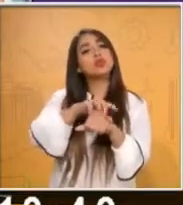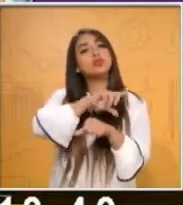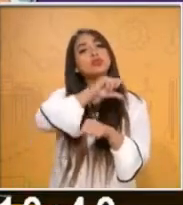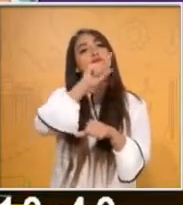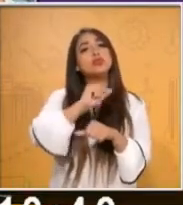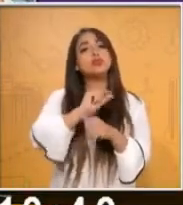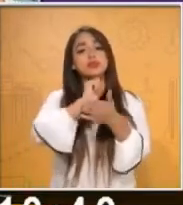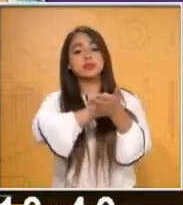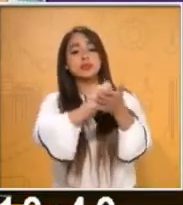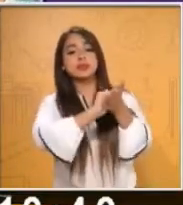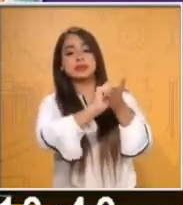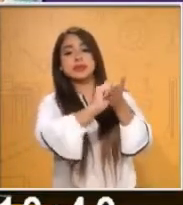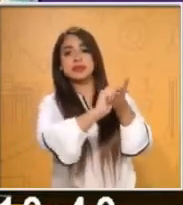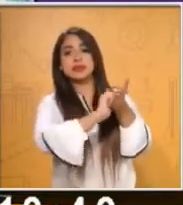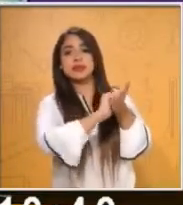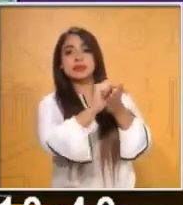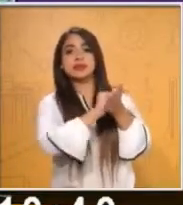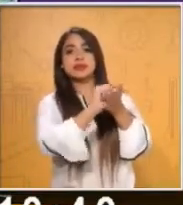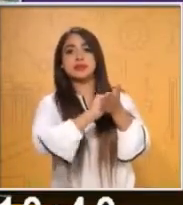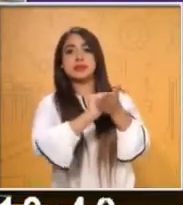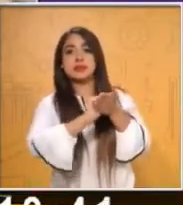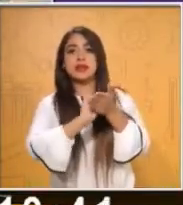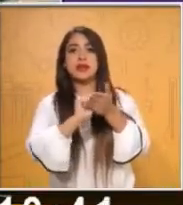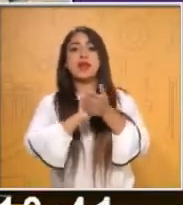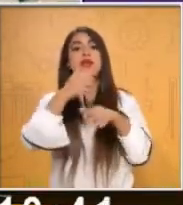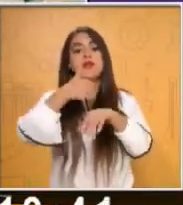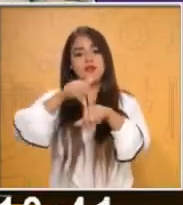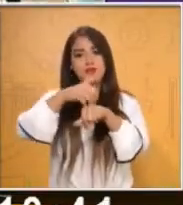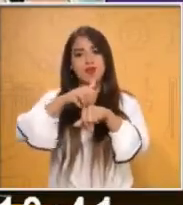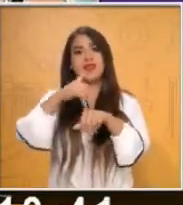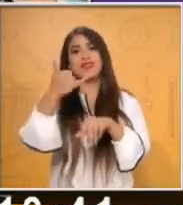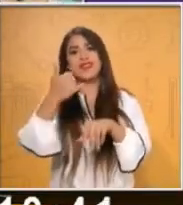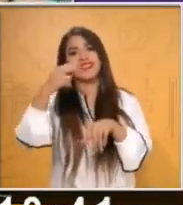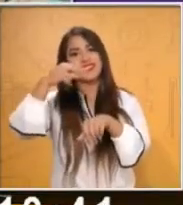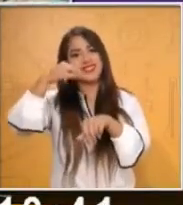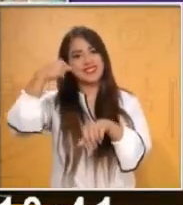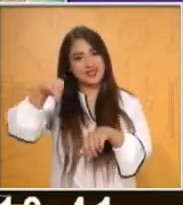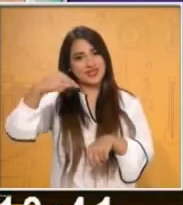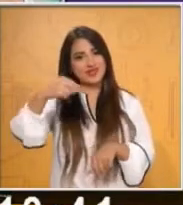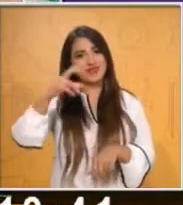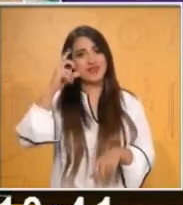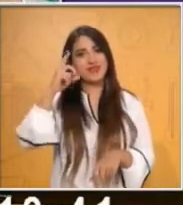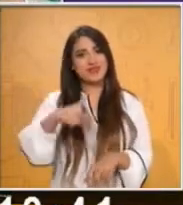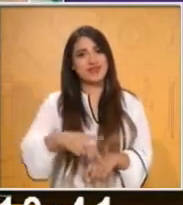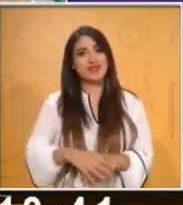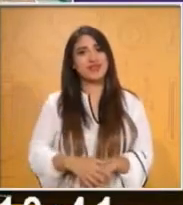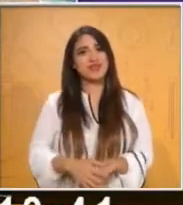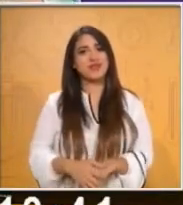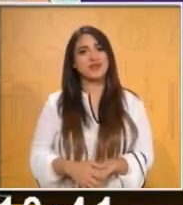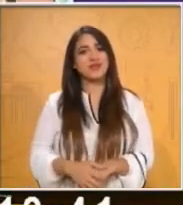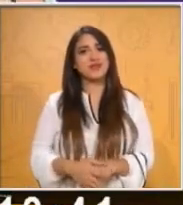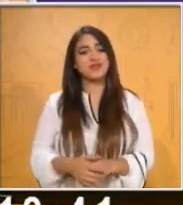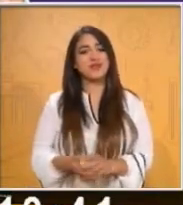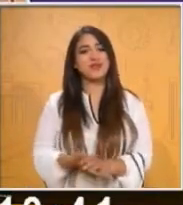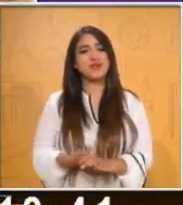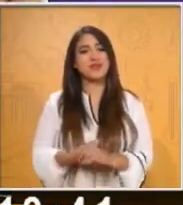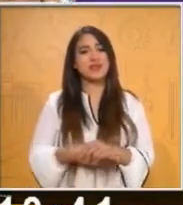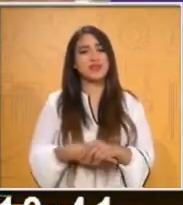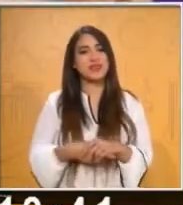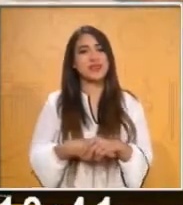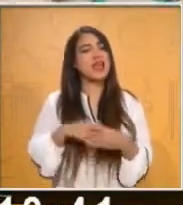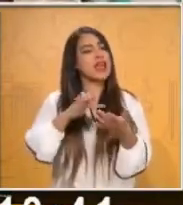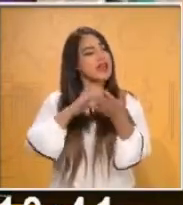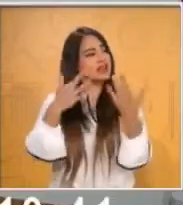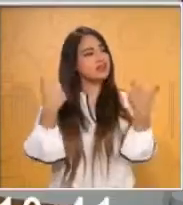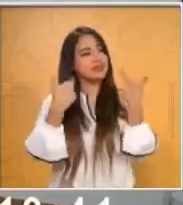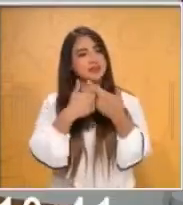y nombre. Y para esto ahorita, ya a continuación, con esto ya terminamos lo que es el ejemplo del juego. Se le agradece al maestro Uciel. Muchas gracias,